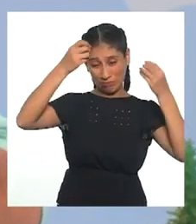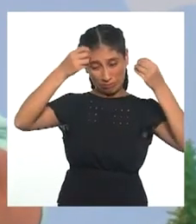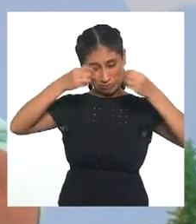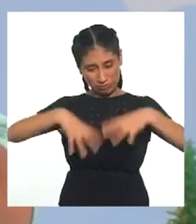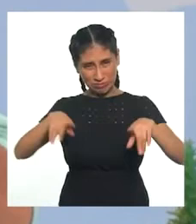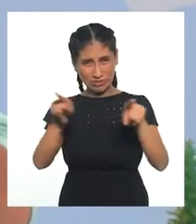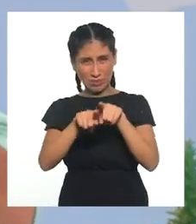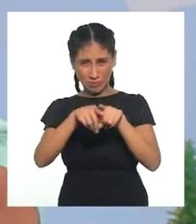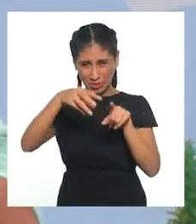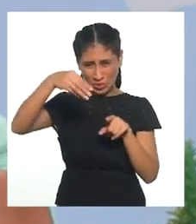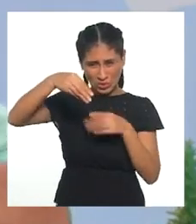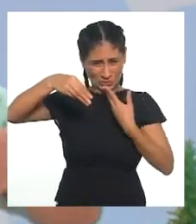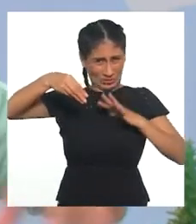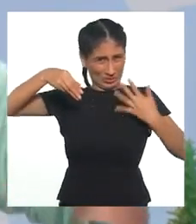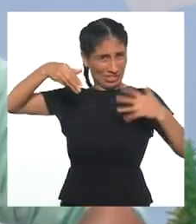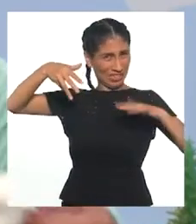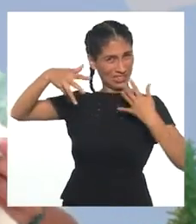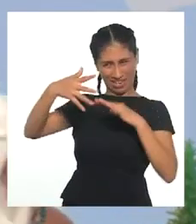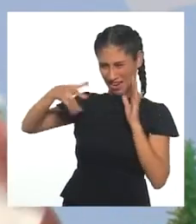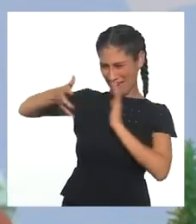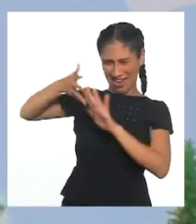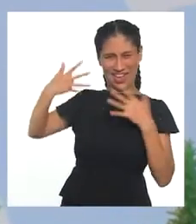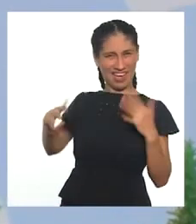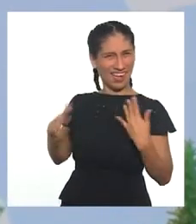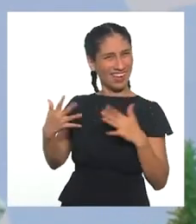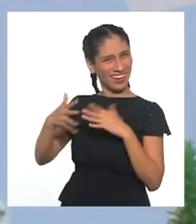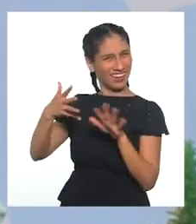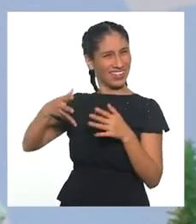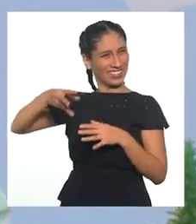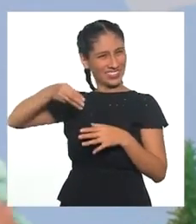sujetarlo sin congelarme las manos. O sea...